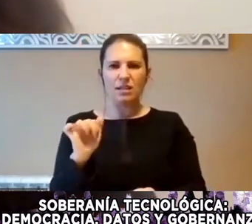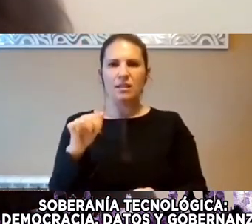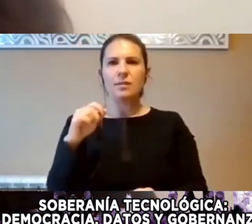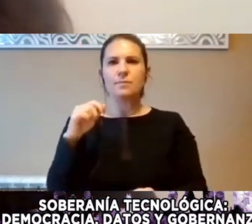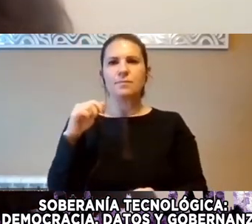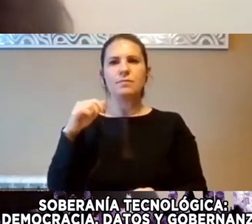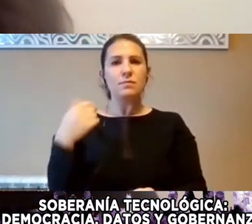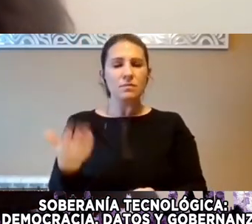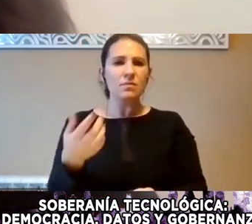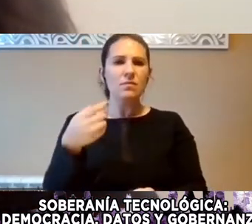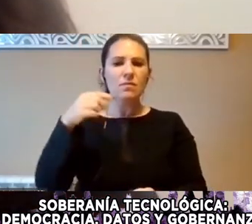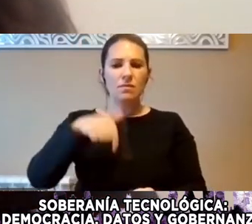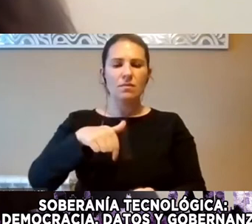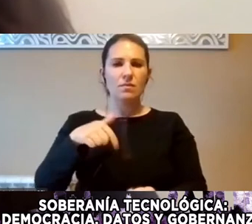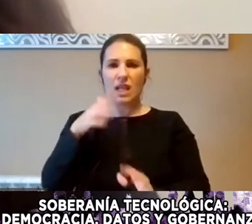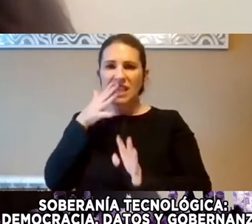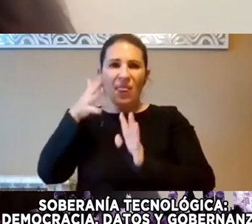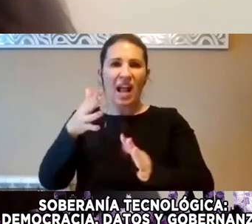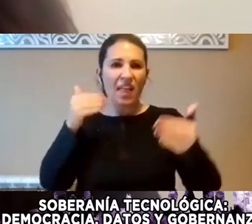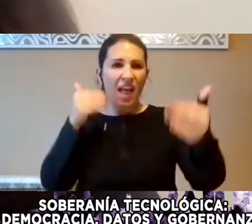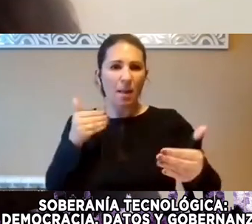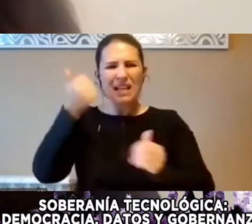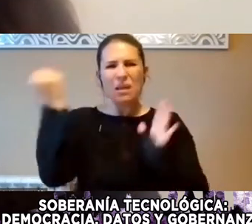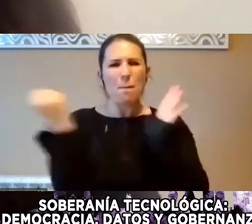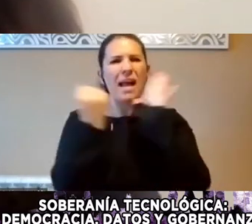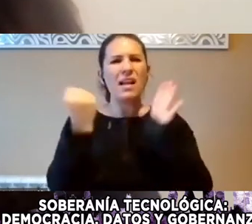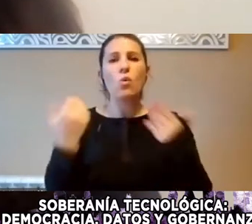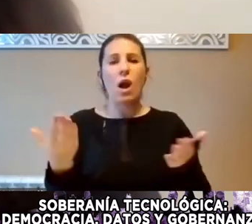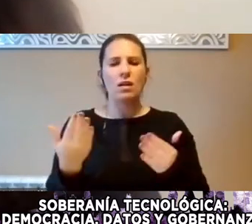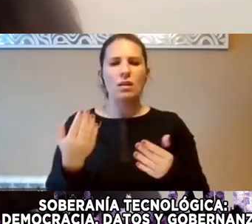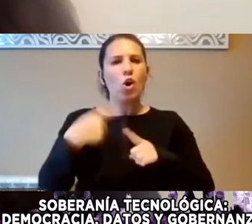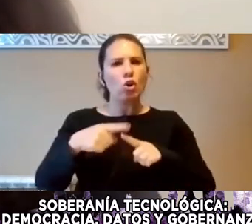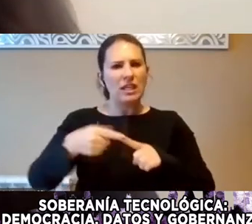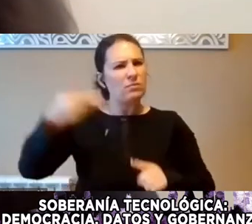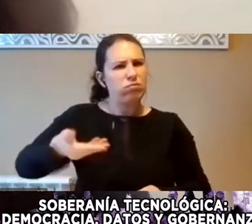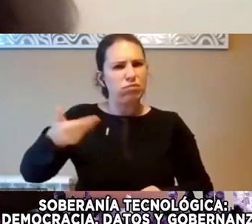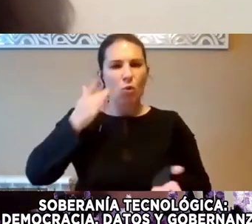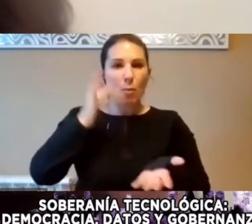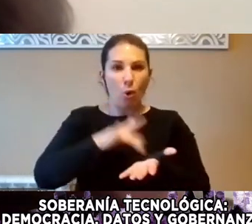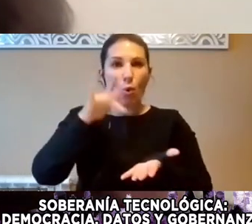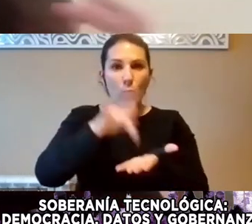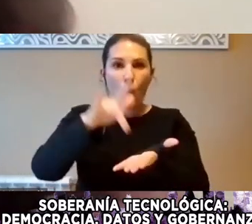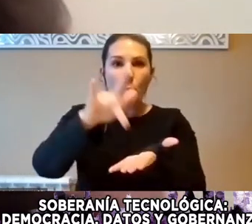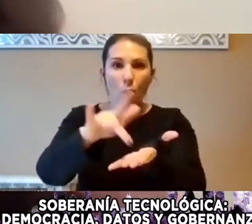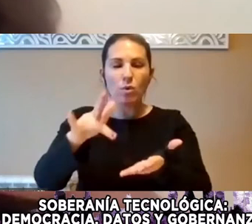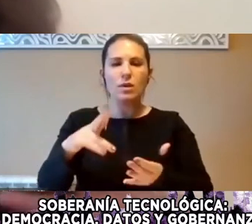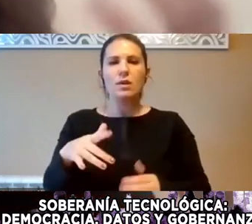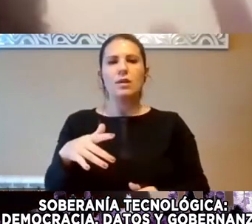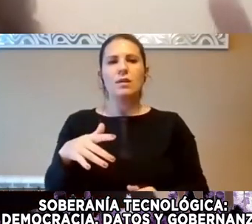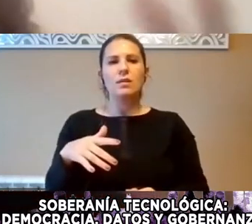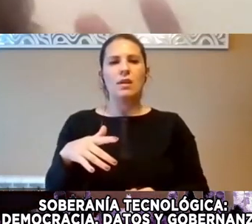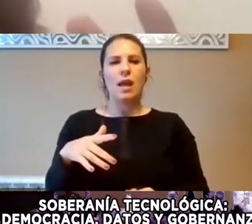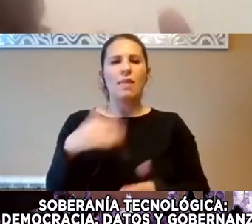Ha Sido Marcada Por Grandes Eventos Que Nos Han Mostrado Número Uno